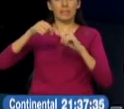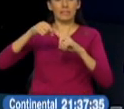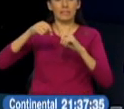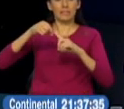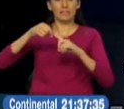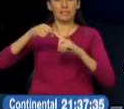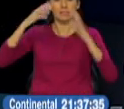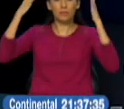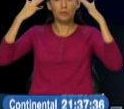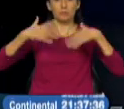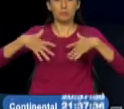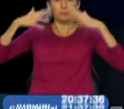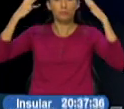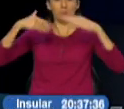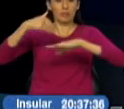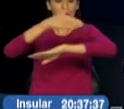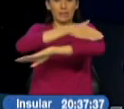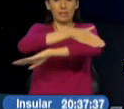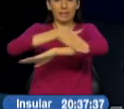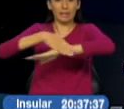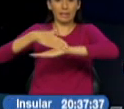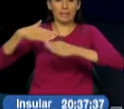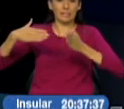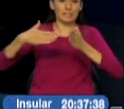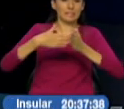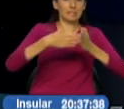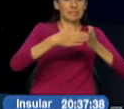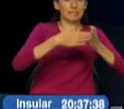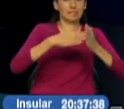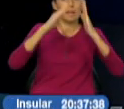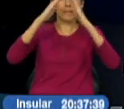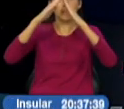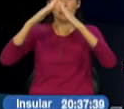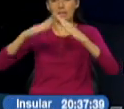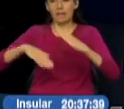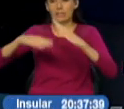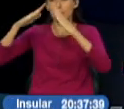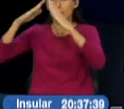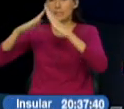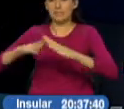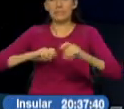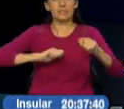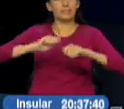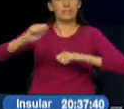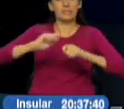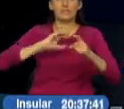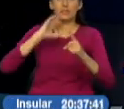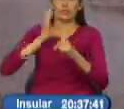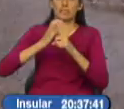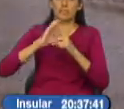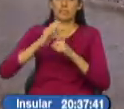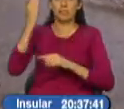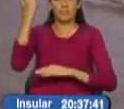movilidad, calles en mal estado y el colapso de estructuras generan críticas a la gestión del alcalde Mauricio Rodas.